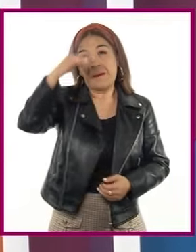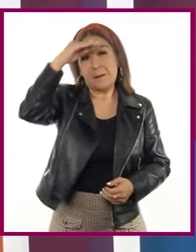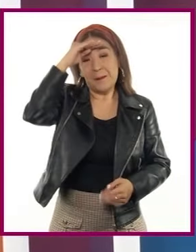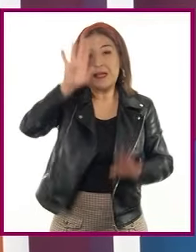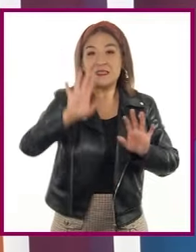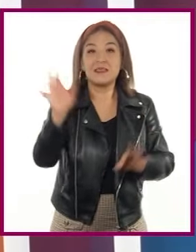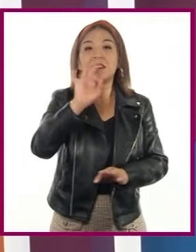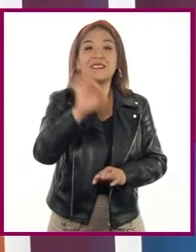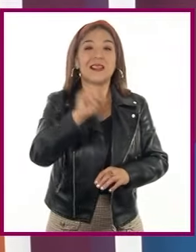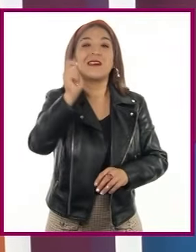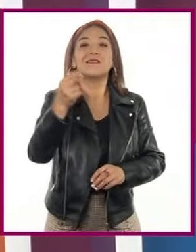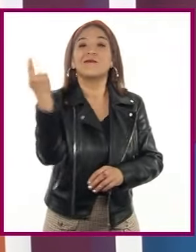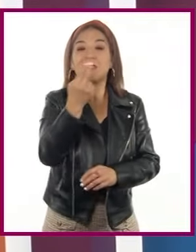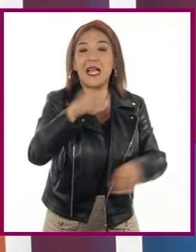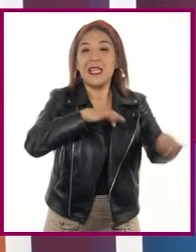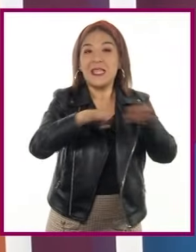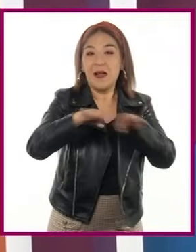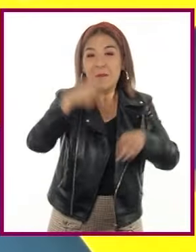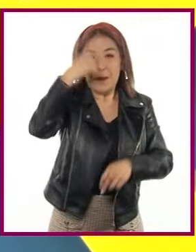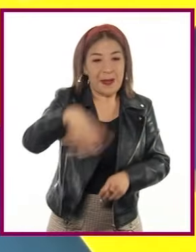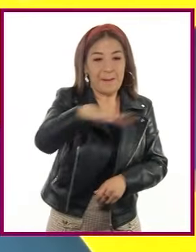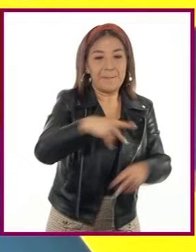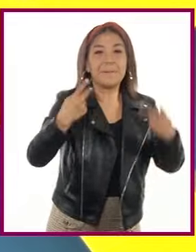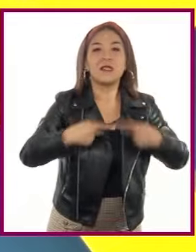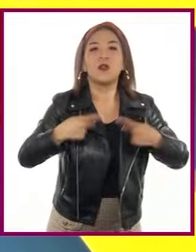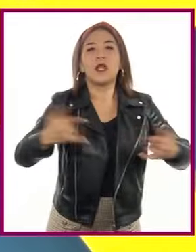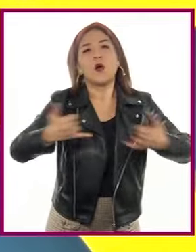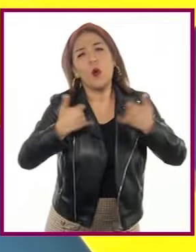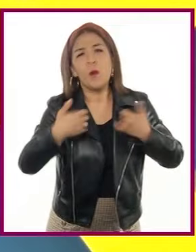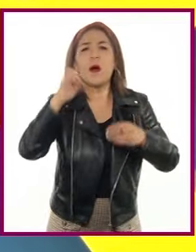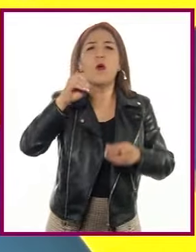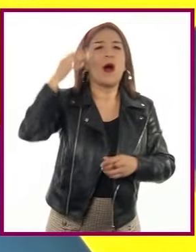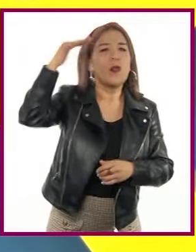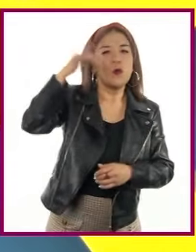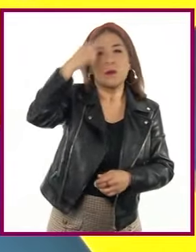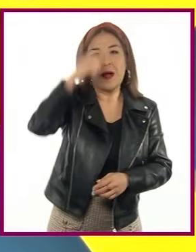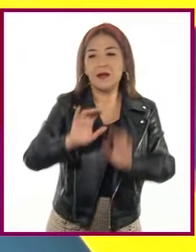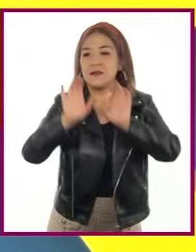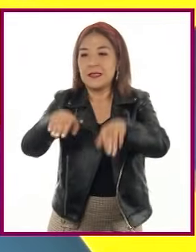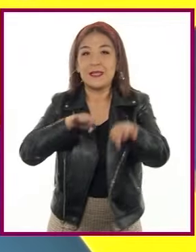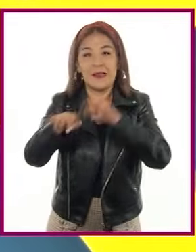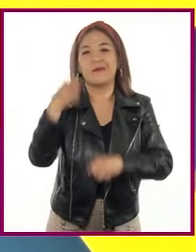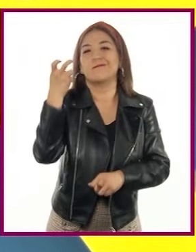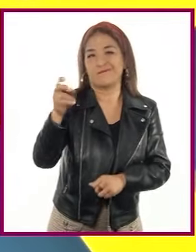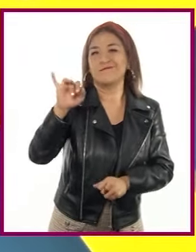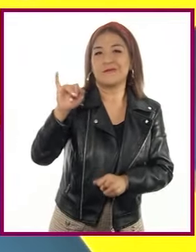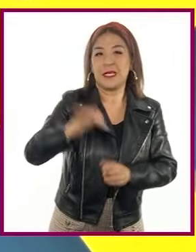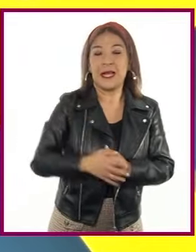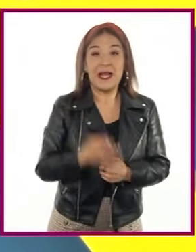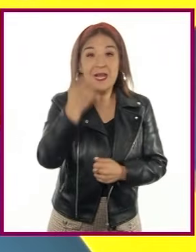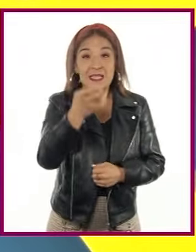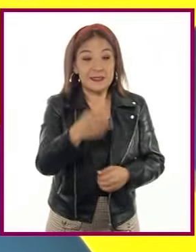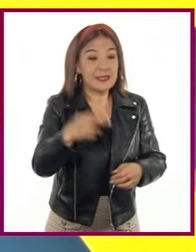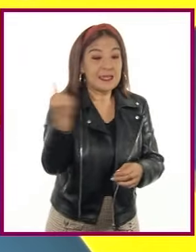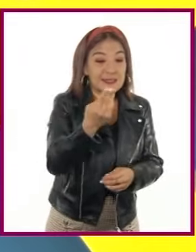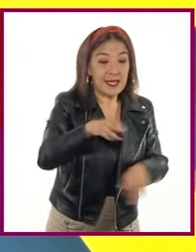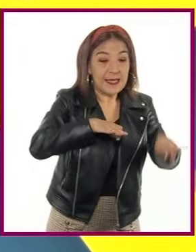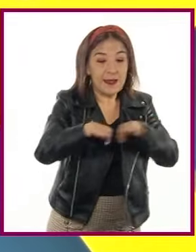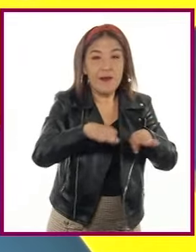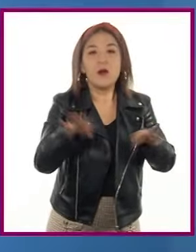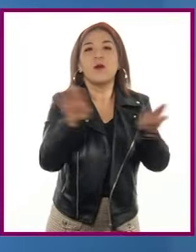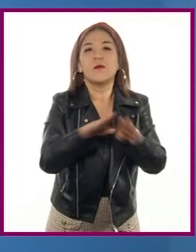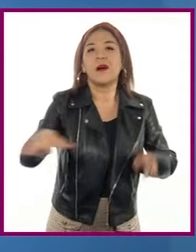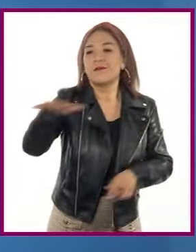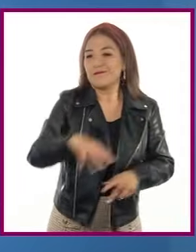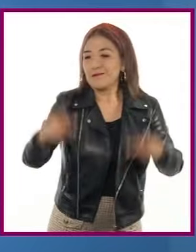requiere la población en edad de trabajar. Así es, las condiciones económicas atraen o expulsan población de